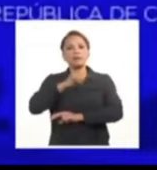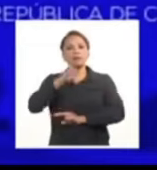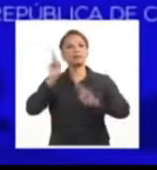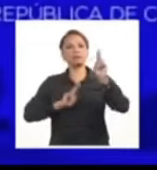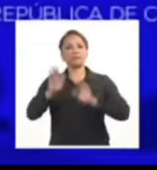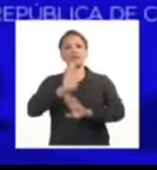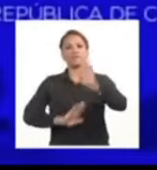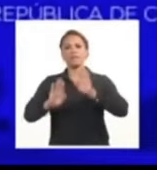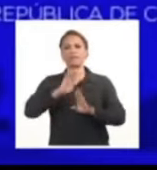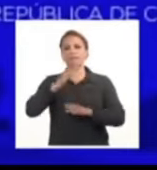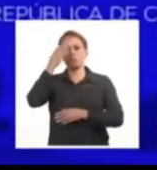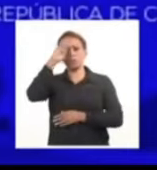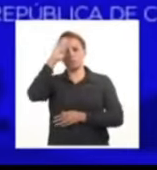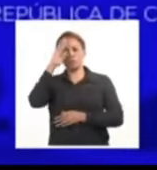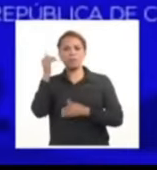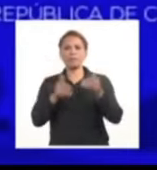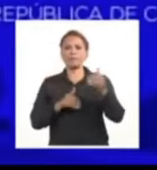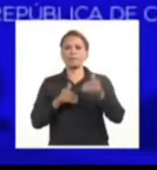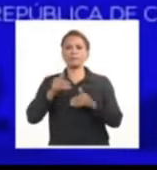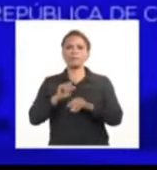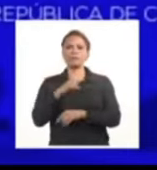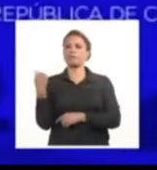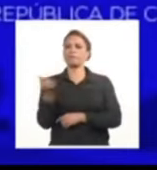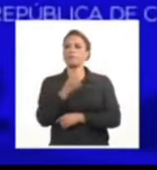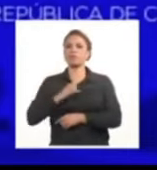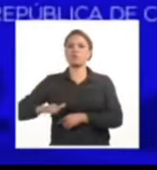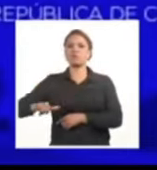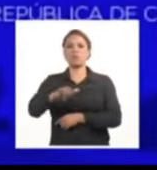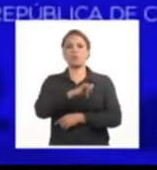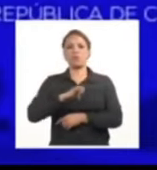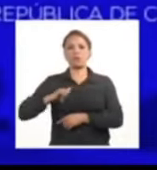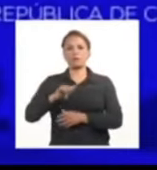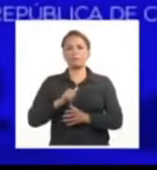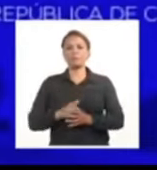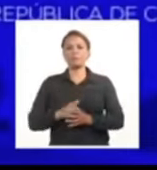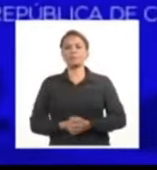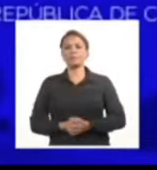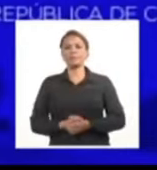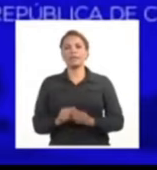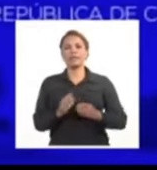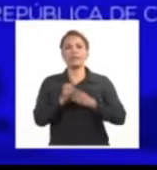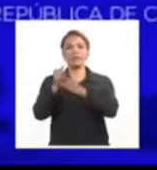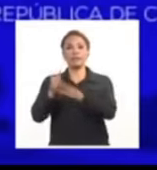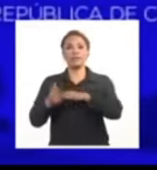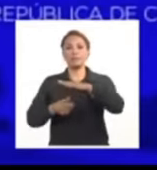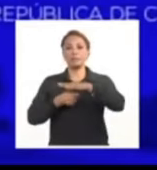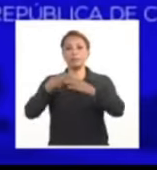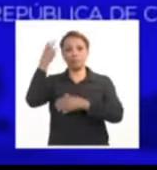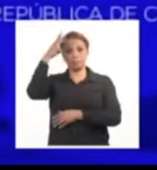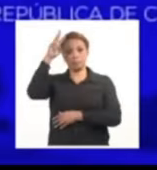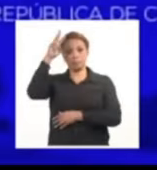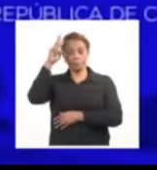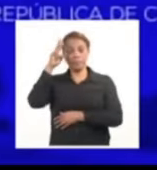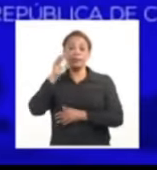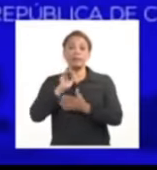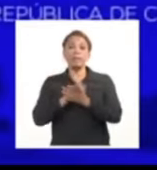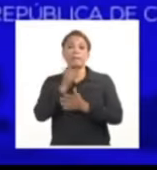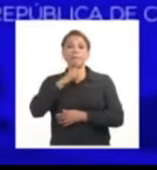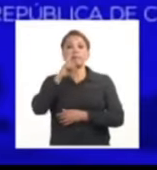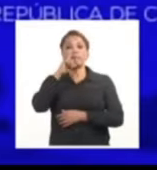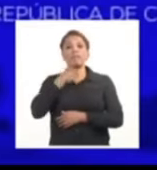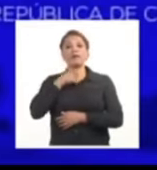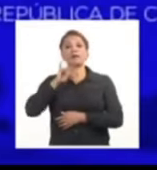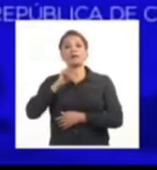defensa de la participación de todos en igualdad de condiciones el liderazgo del presidente de México Andrés Manuel López